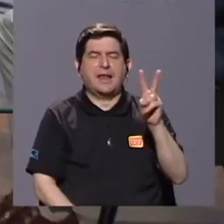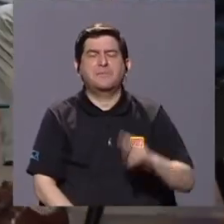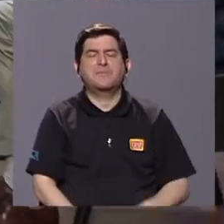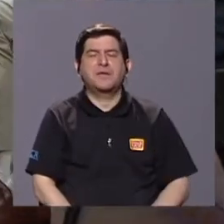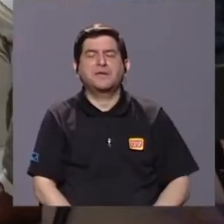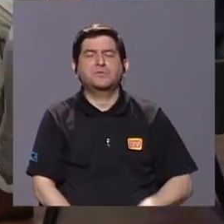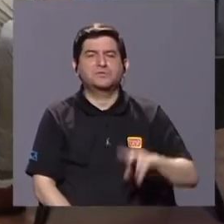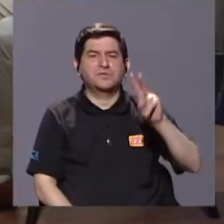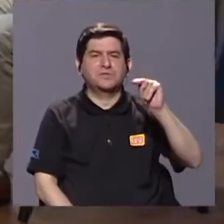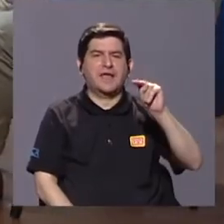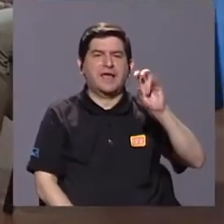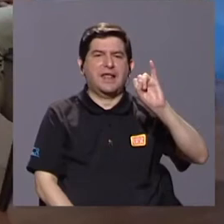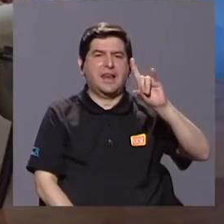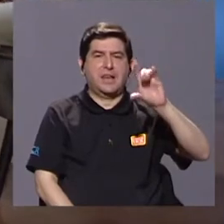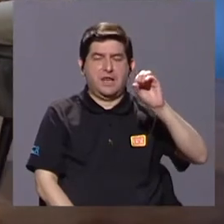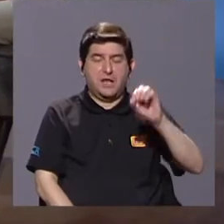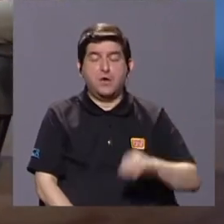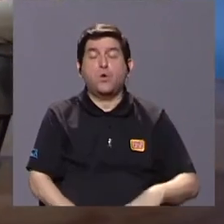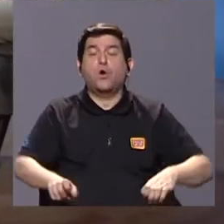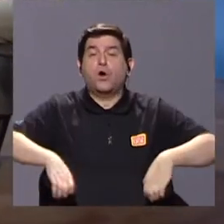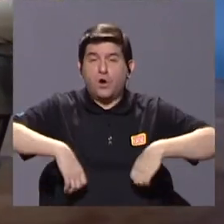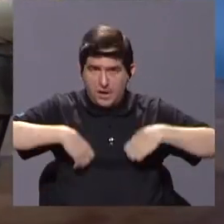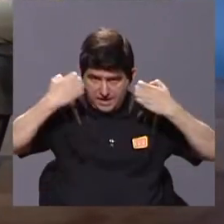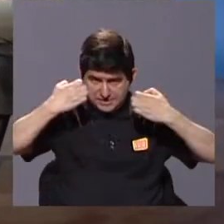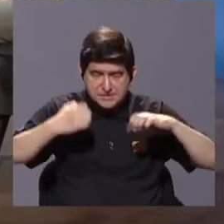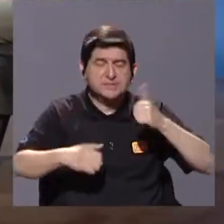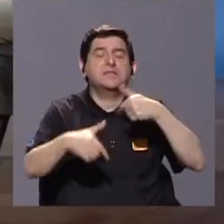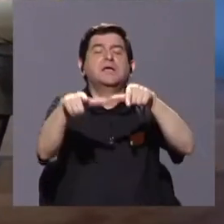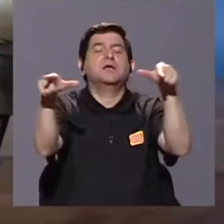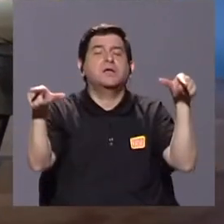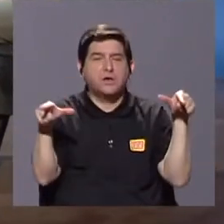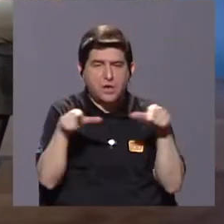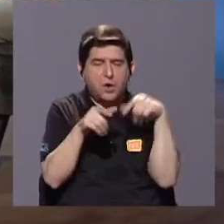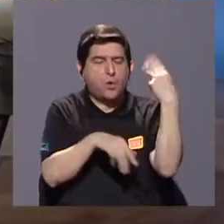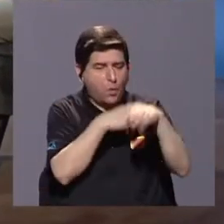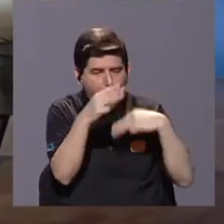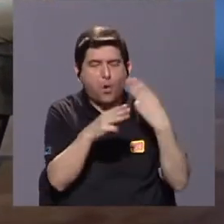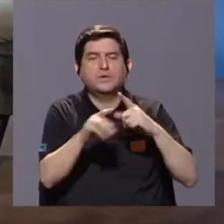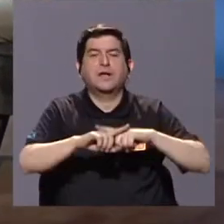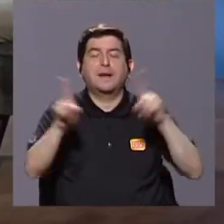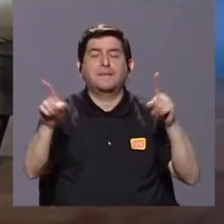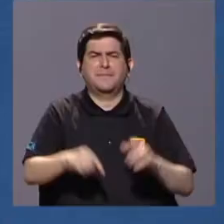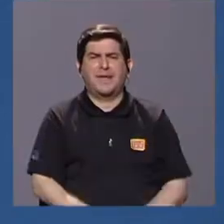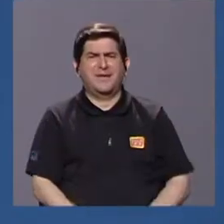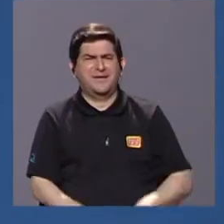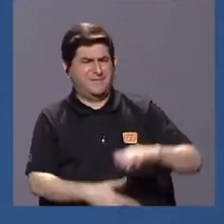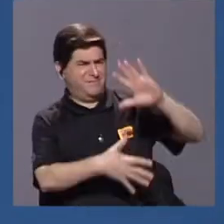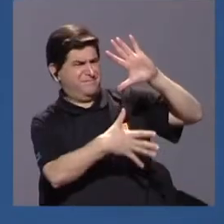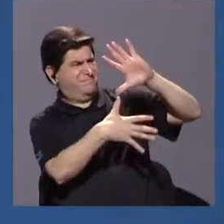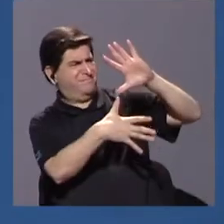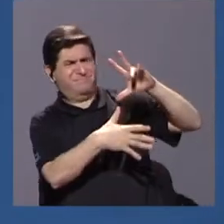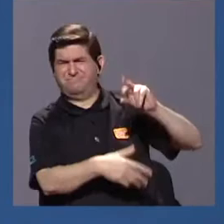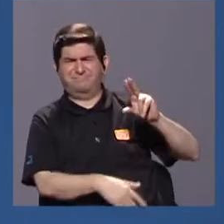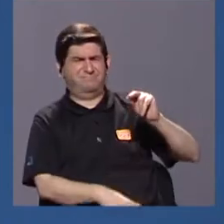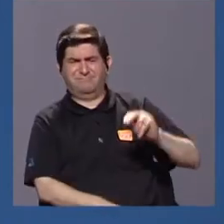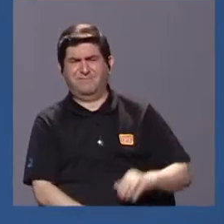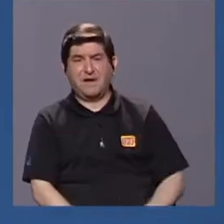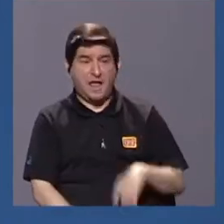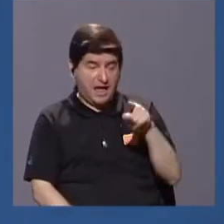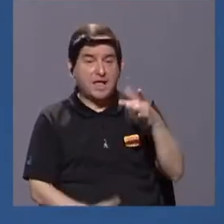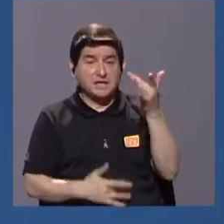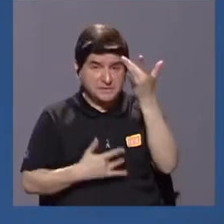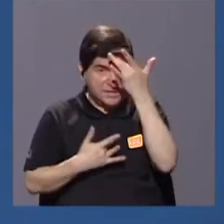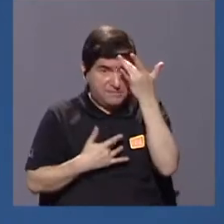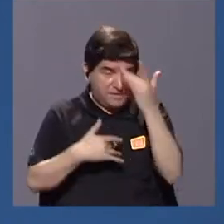que es una enfermedad que existía en otra región del mundo, pero que en América no había llegado. Entonces, es una